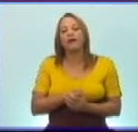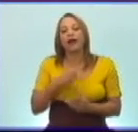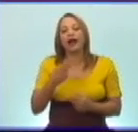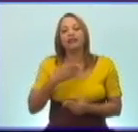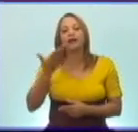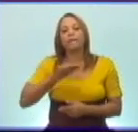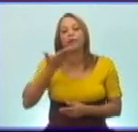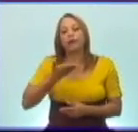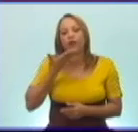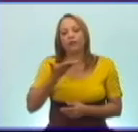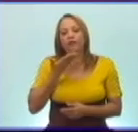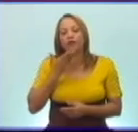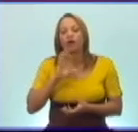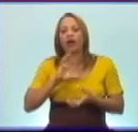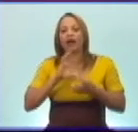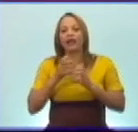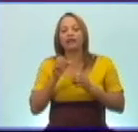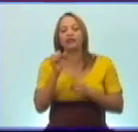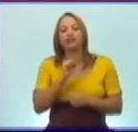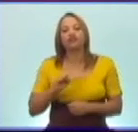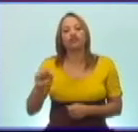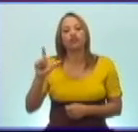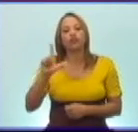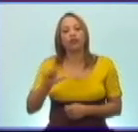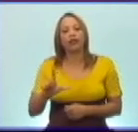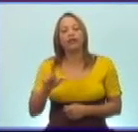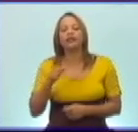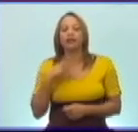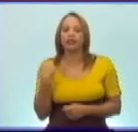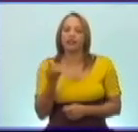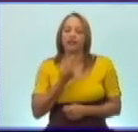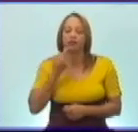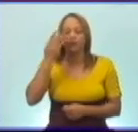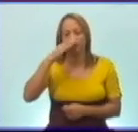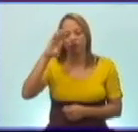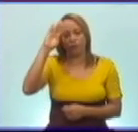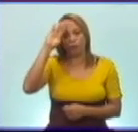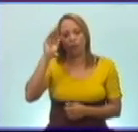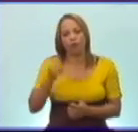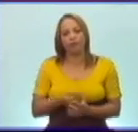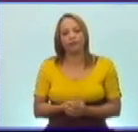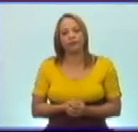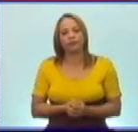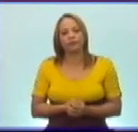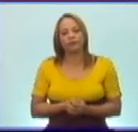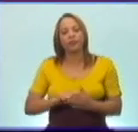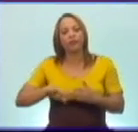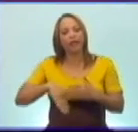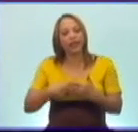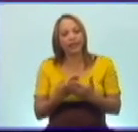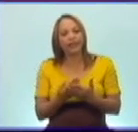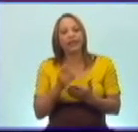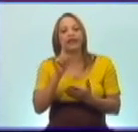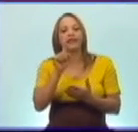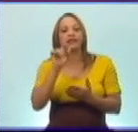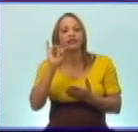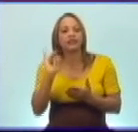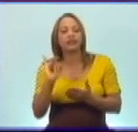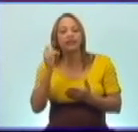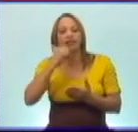proclamación del carácter socialista de nuestra revolución. El día 17 de abril